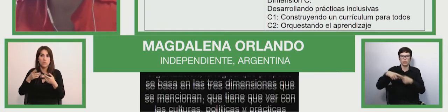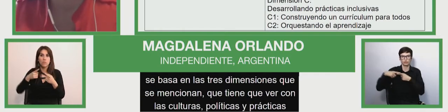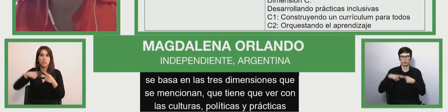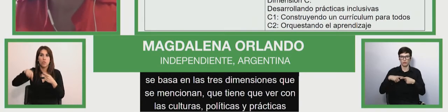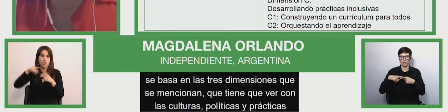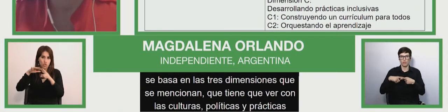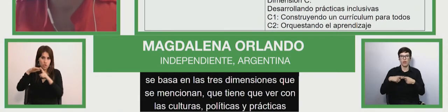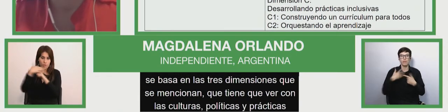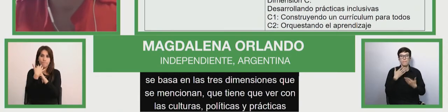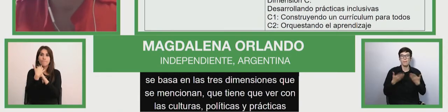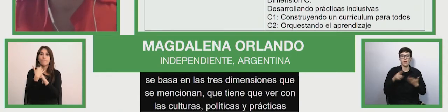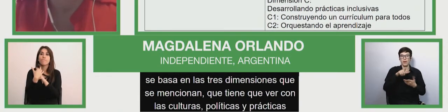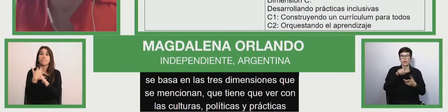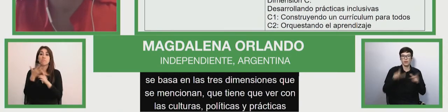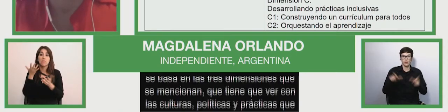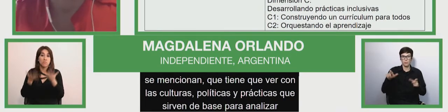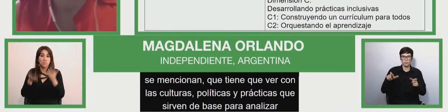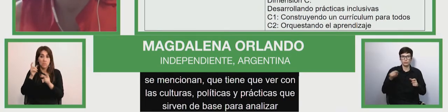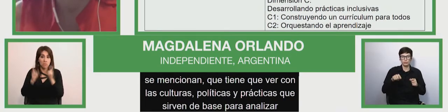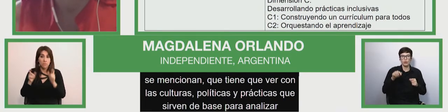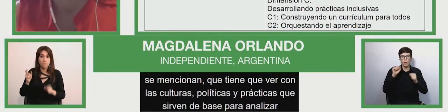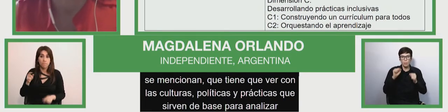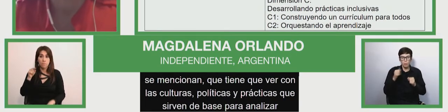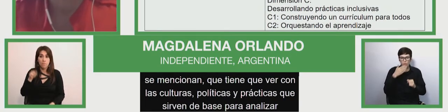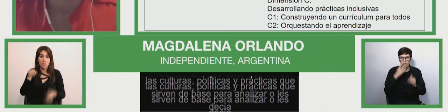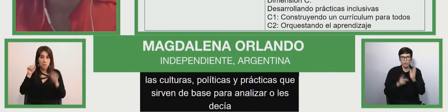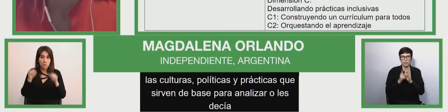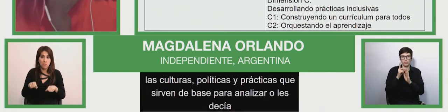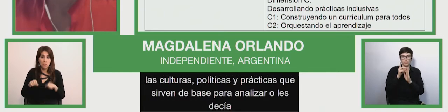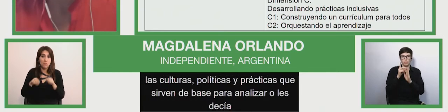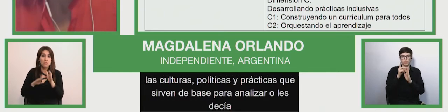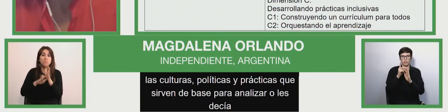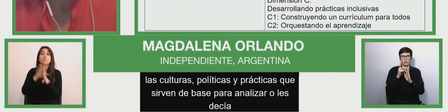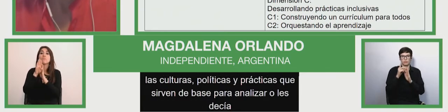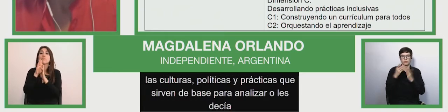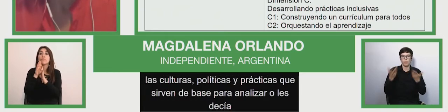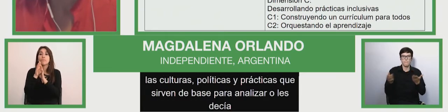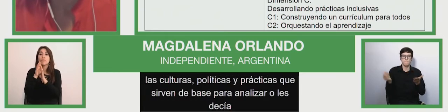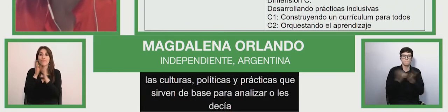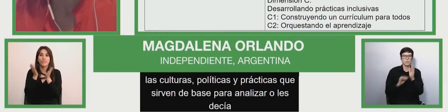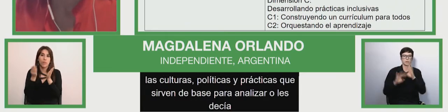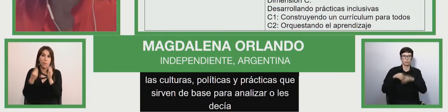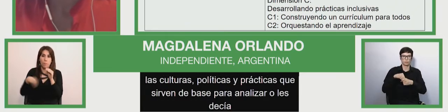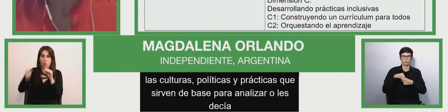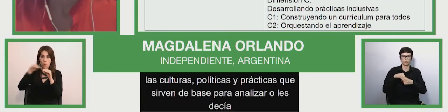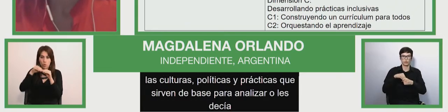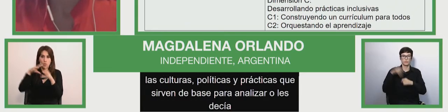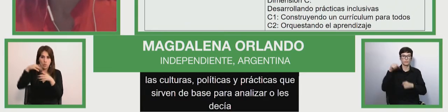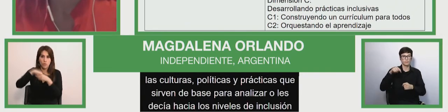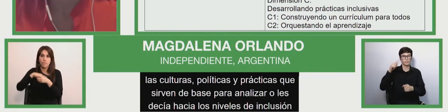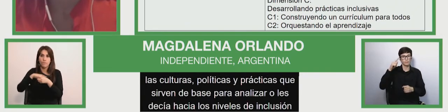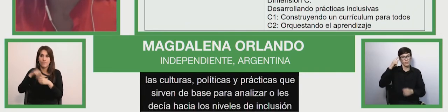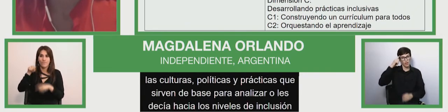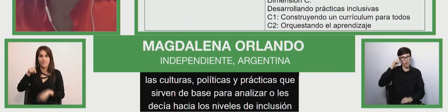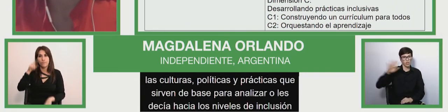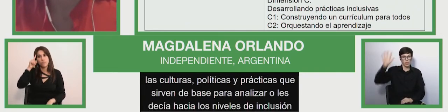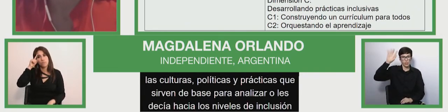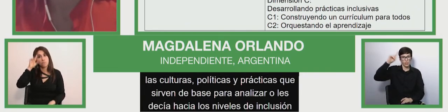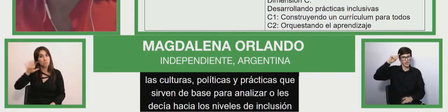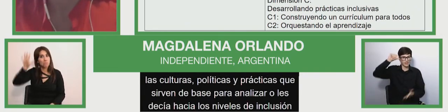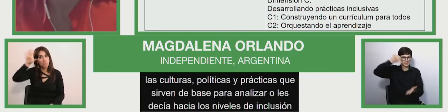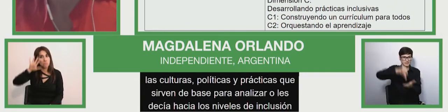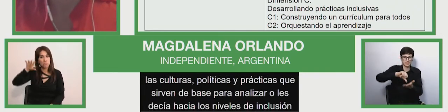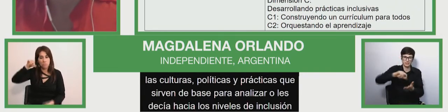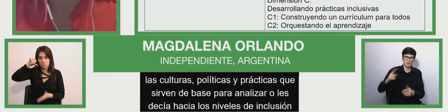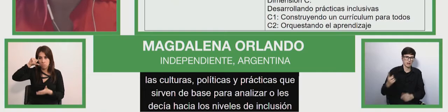decía, cualquier organización hacia mayores niveles de inclusión. Parte de la idea central del sentido de pertenencia y participación,